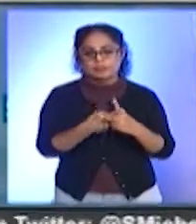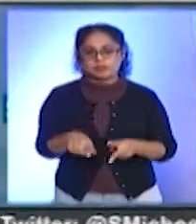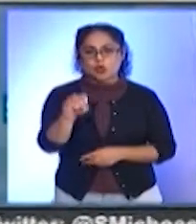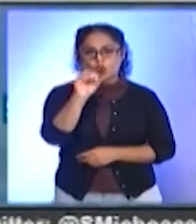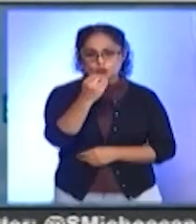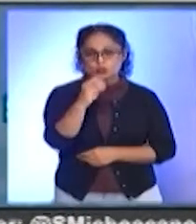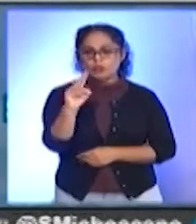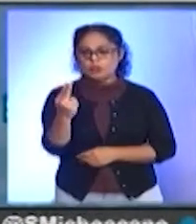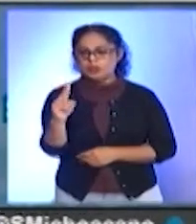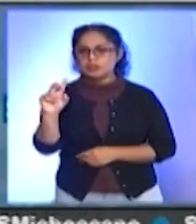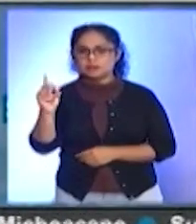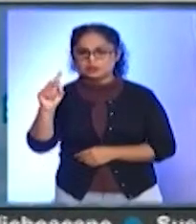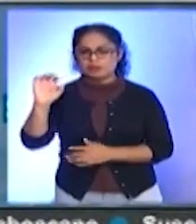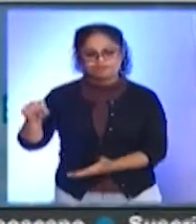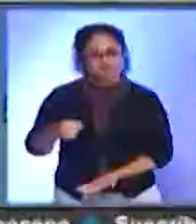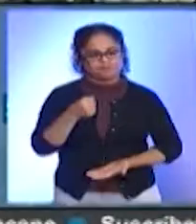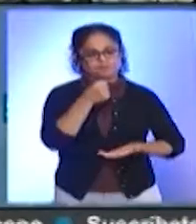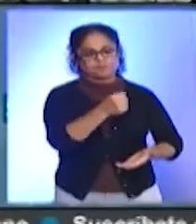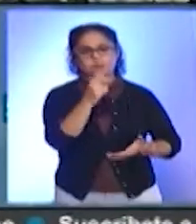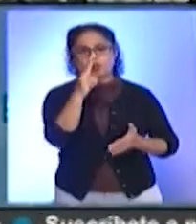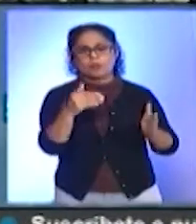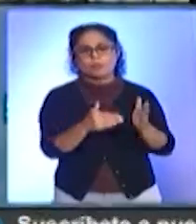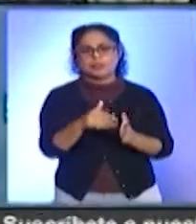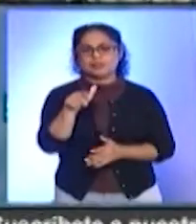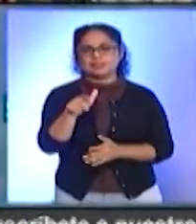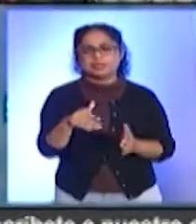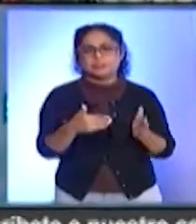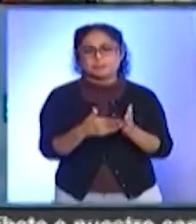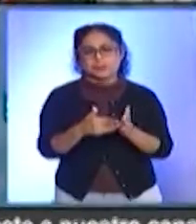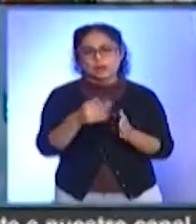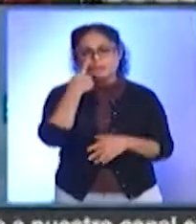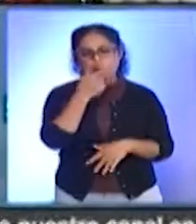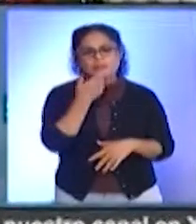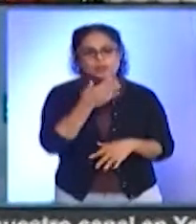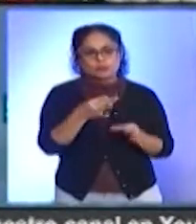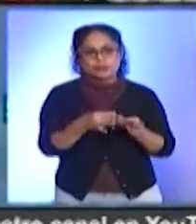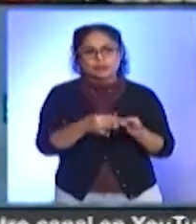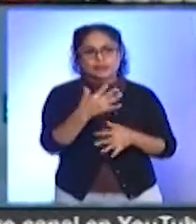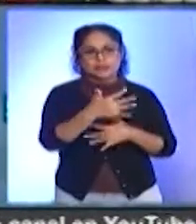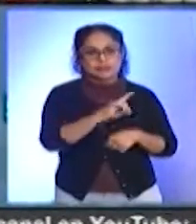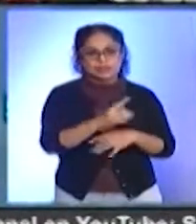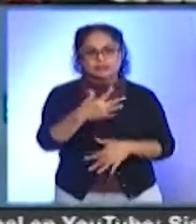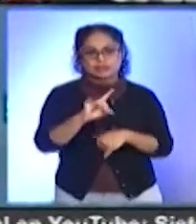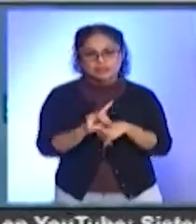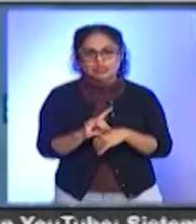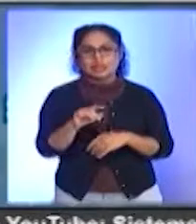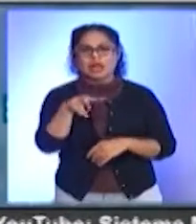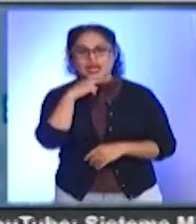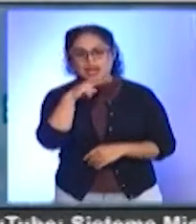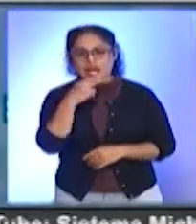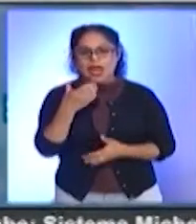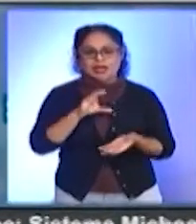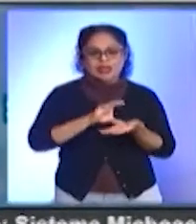diciembre se enviarán al estado 2.017 millones de pesos para pagar quincenas, bonos y aguinaldo a los trabajadores de la